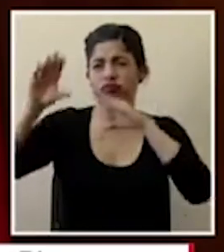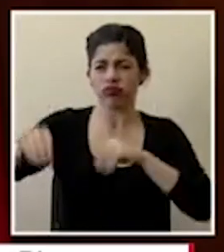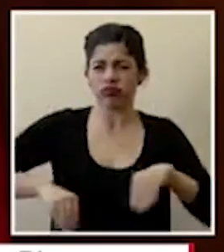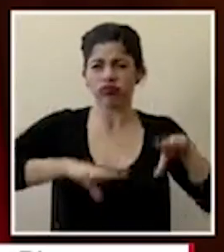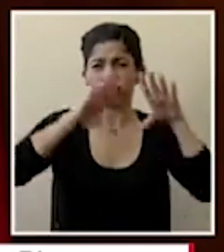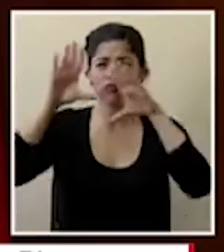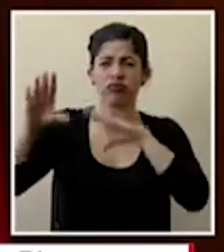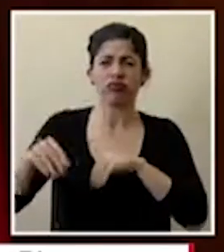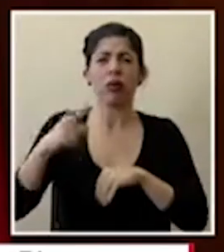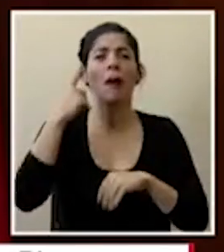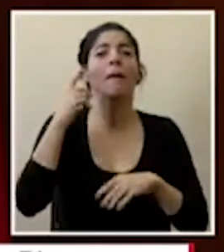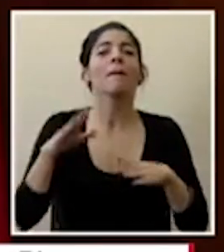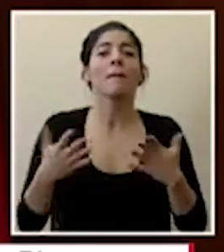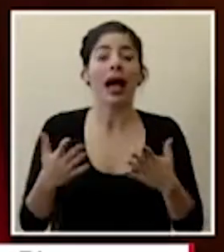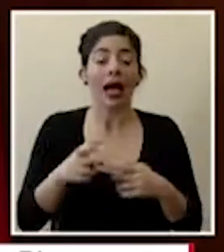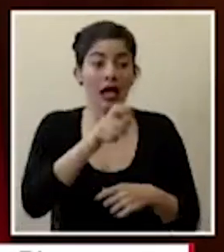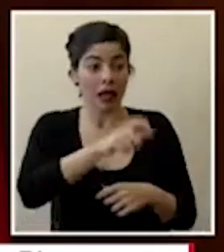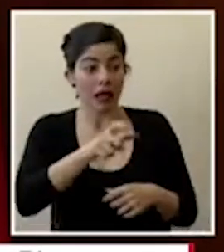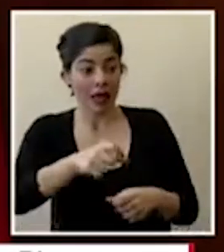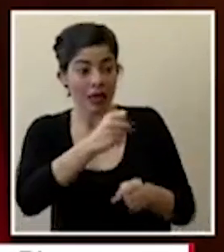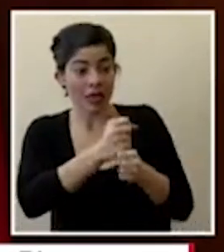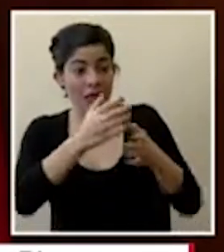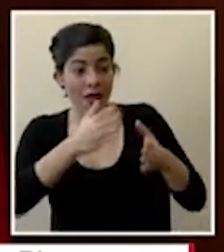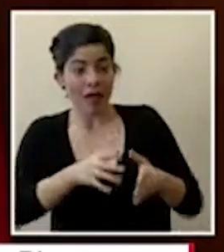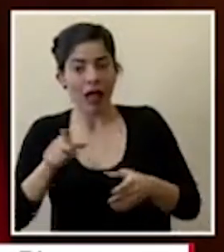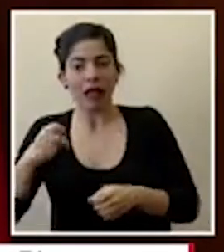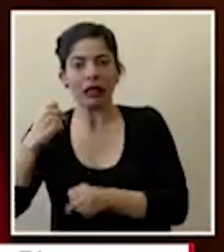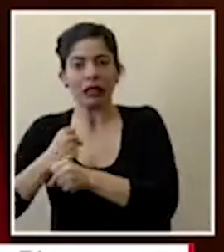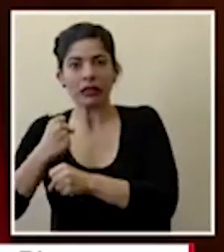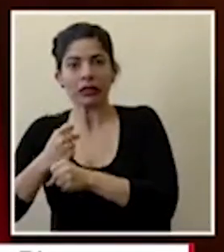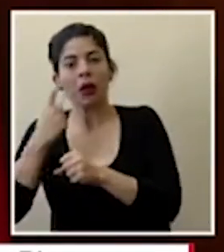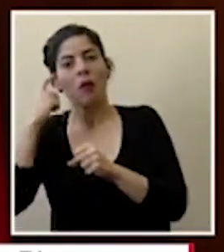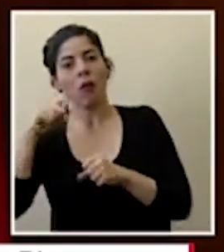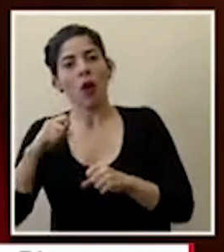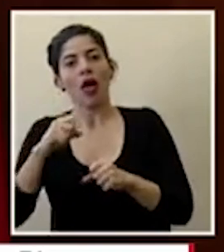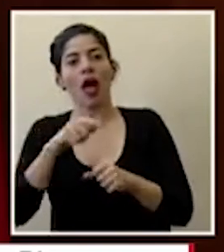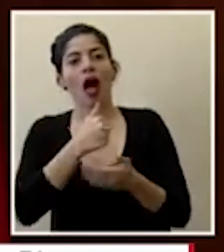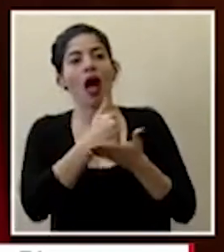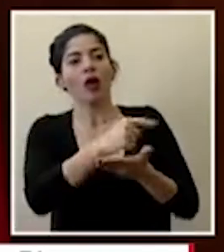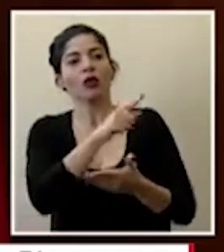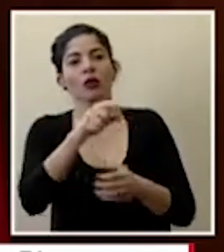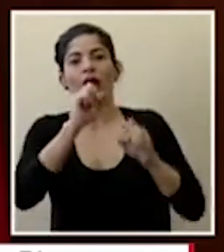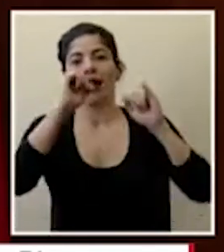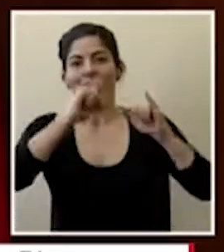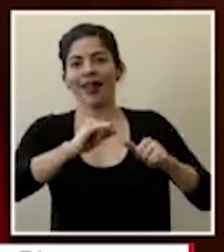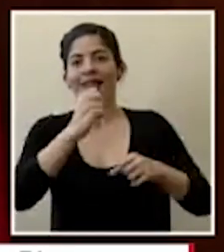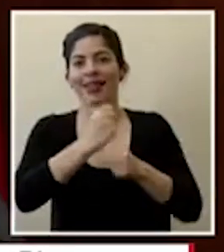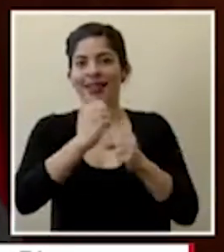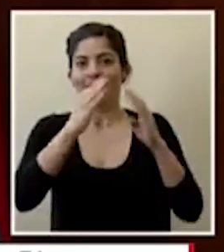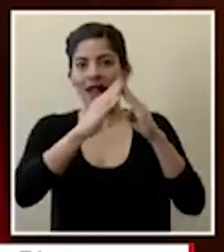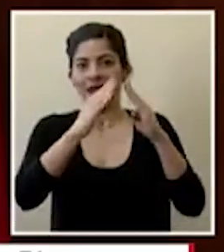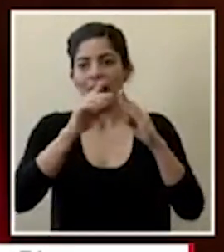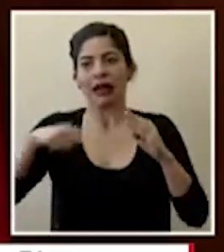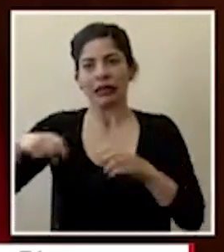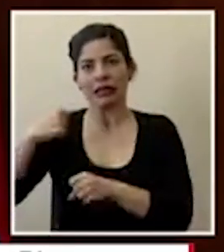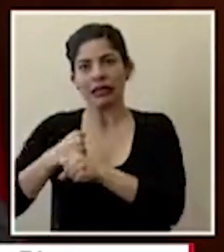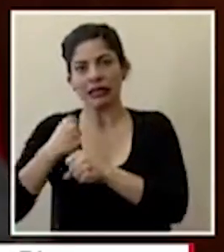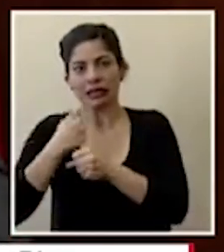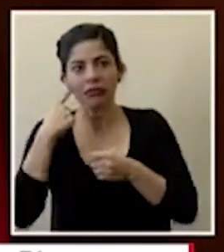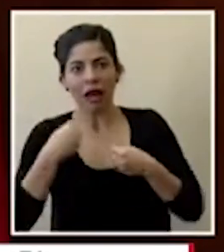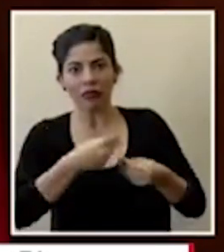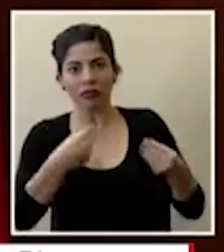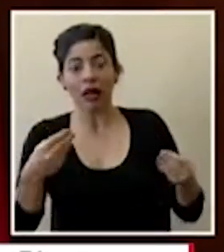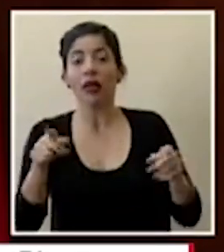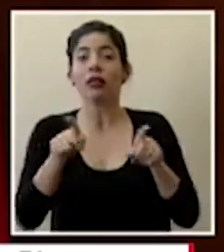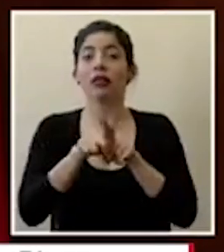para que los diferentes funcionarios y funcionarias puedan trabajar teletrabajar desde sus hogares y obviamente a toda la comunidad